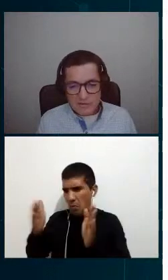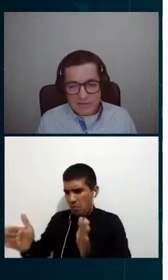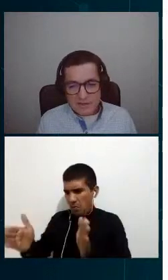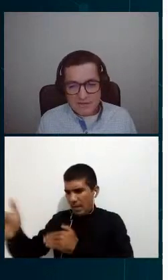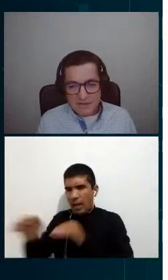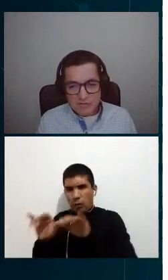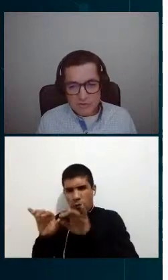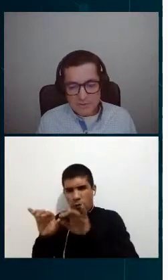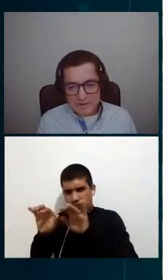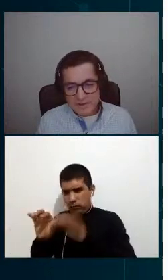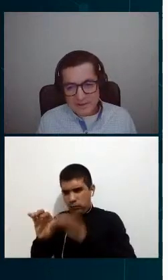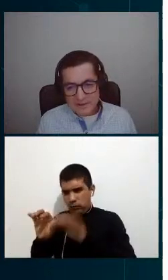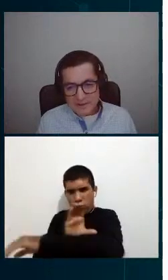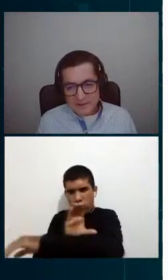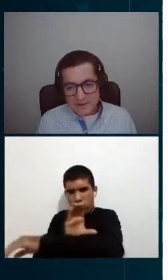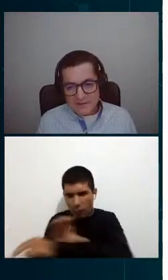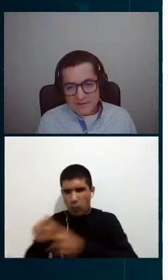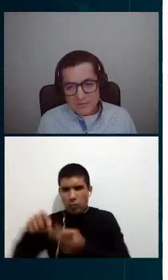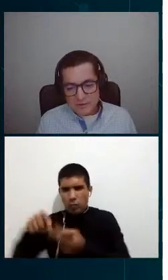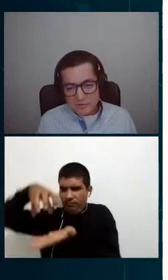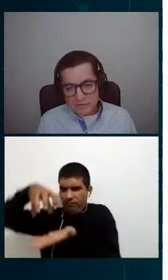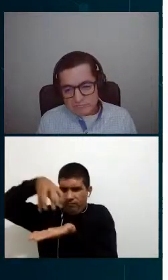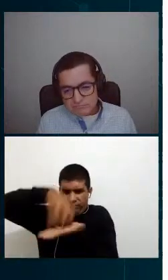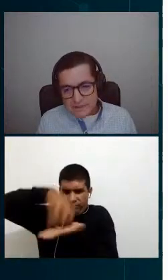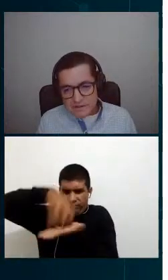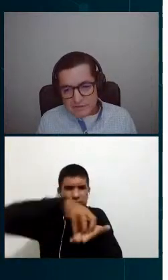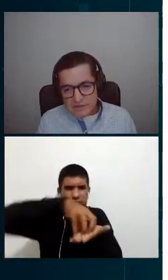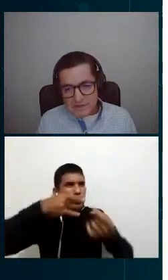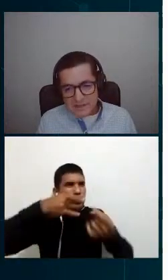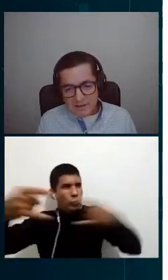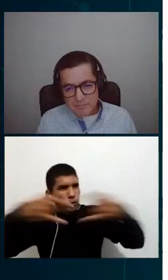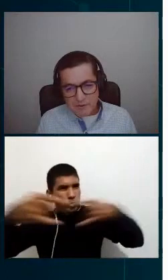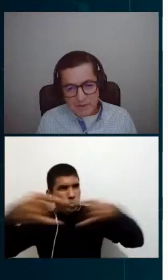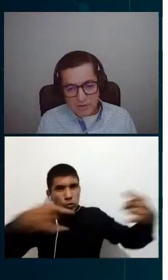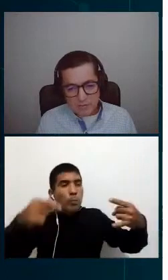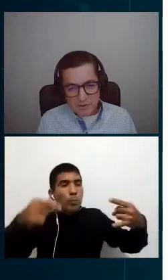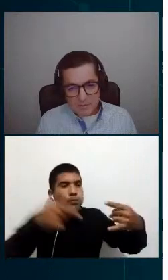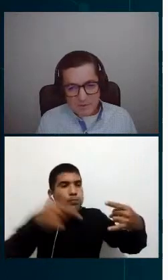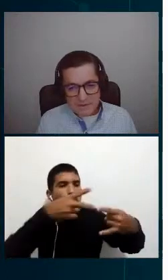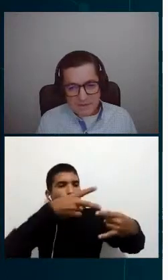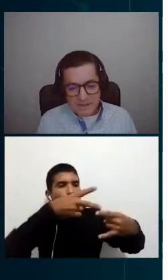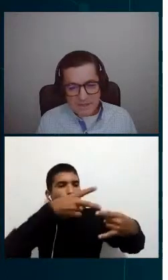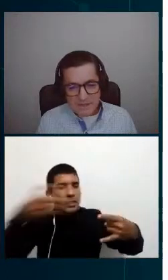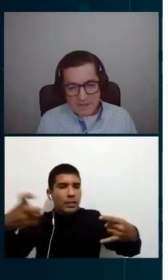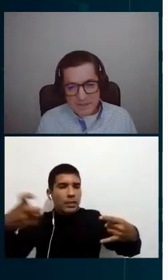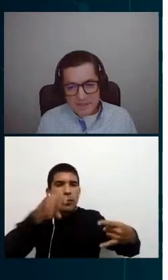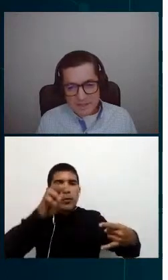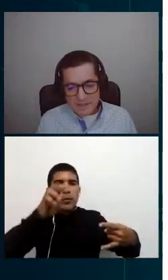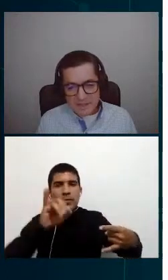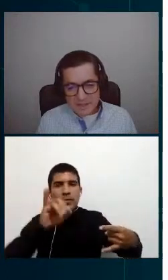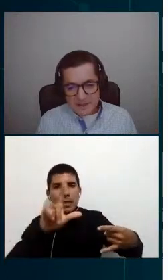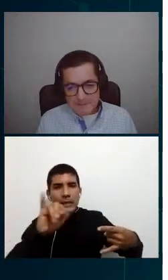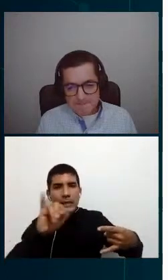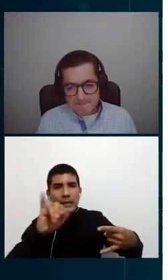realización del site survey y estas pues son mediciones de campo que nos permiten